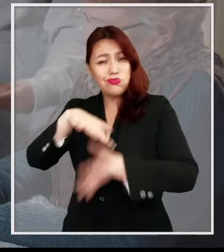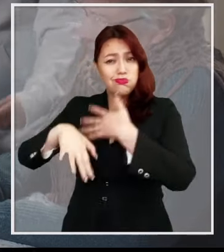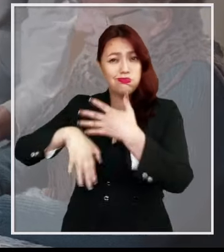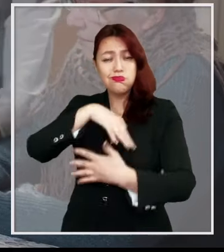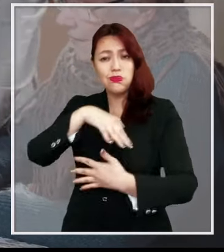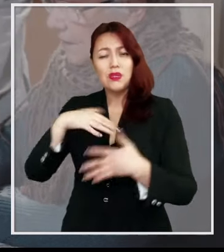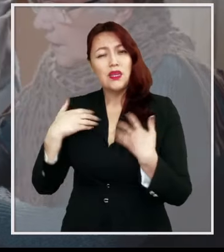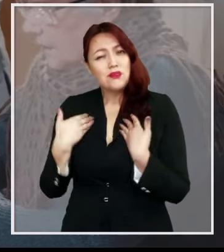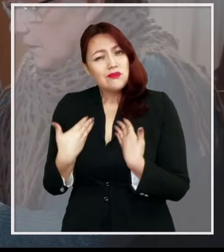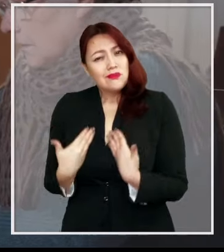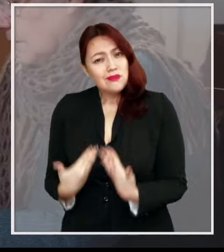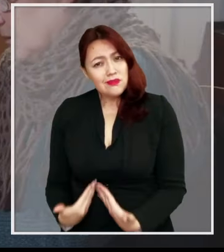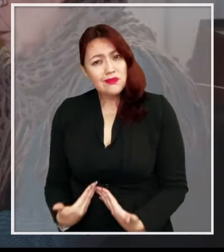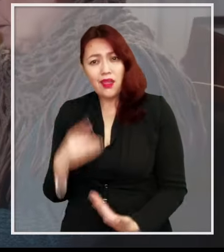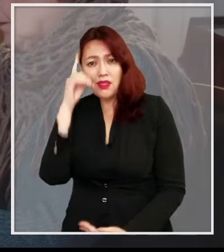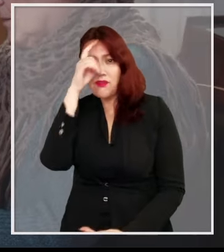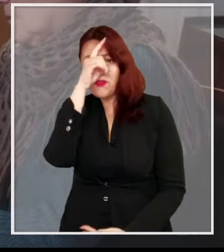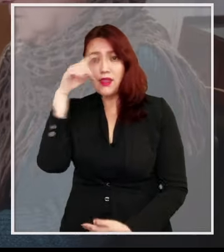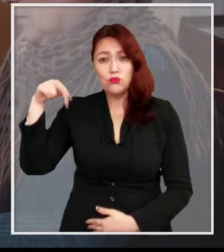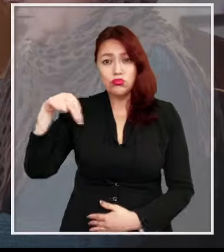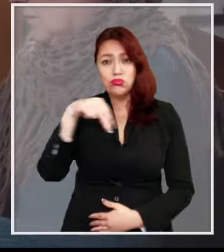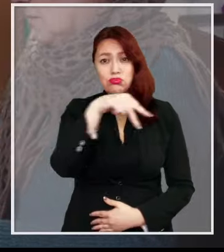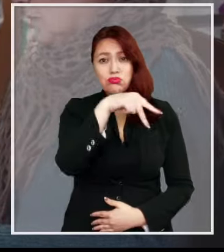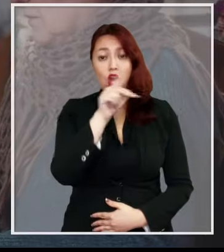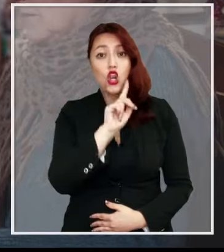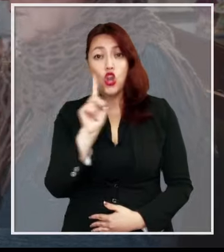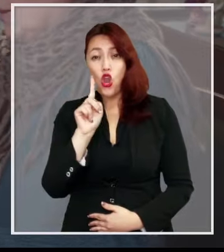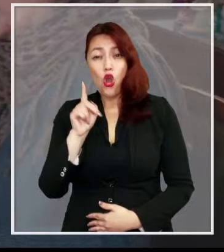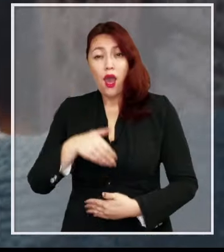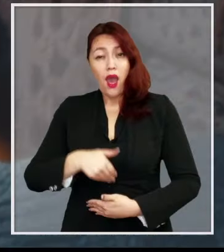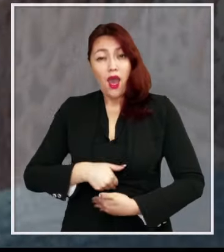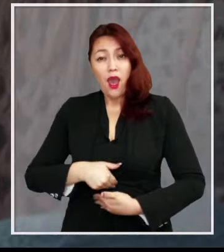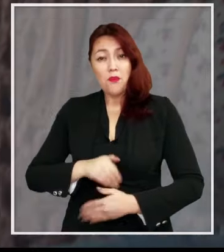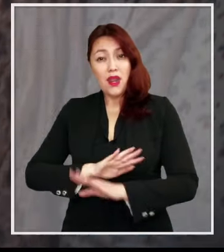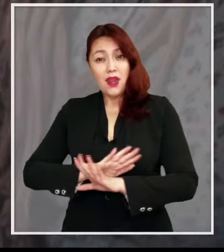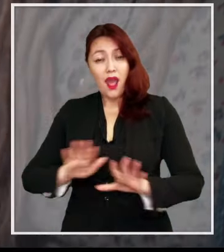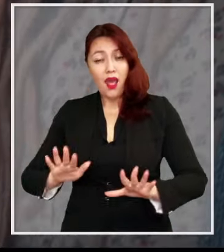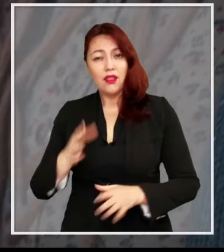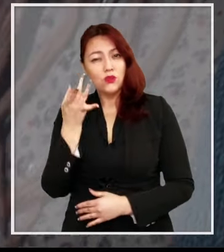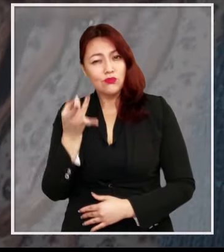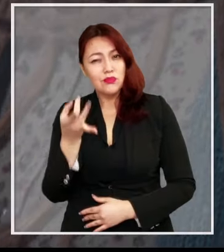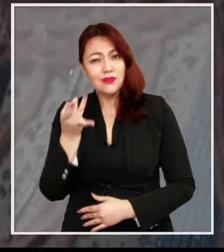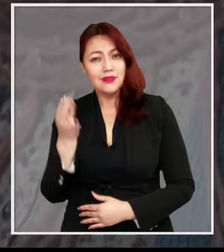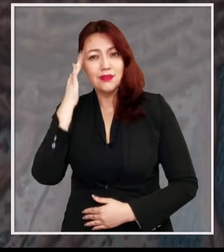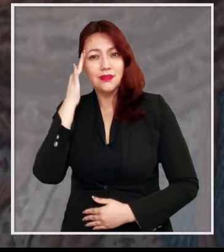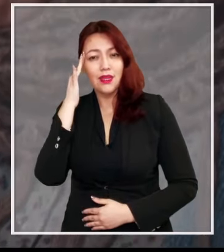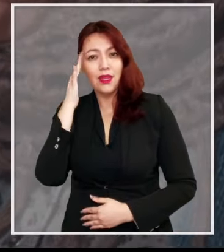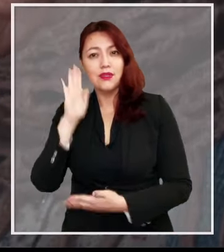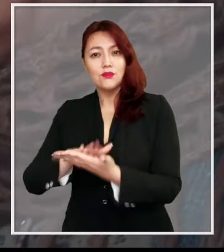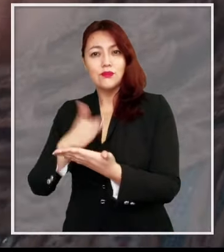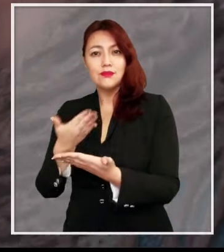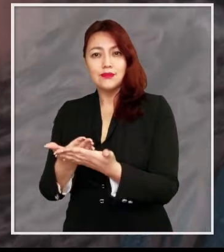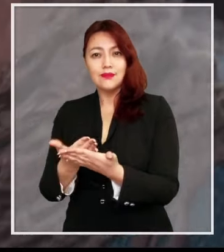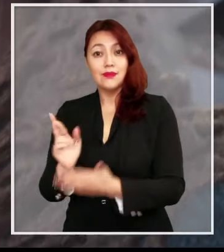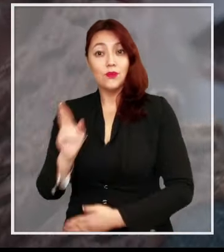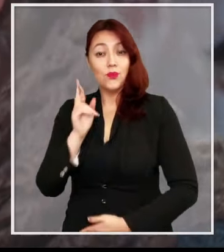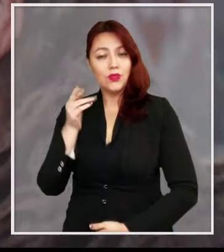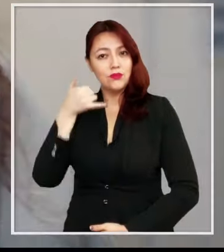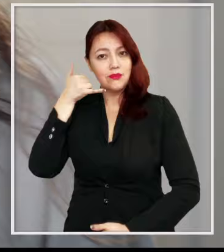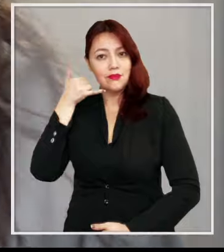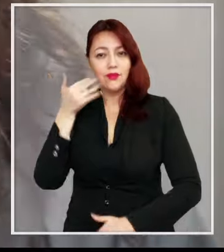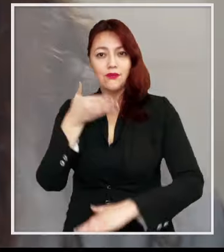desorientación, cansancio, dificultad para moverse, inapetencia, tos y o dolor de cabeza, consulta a Salud